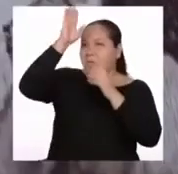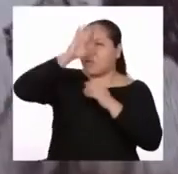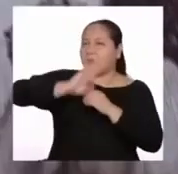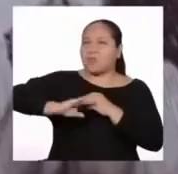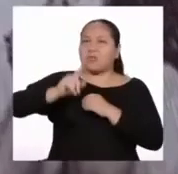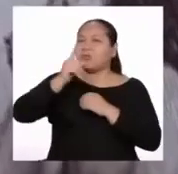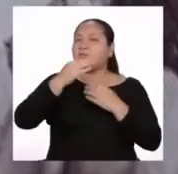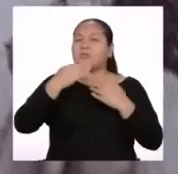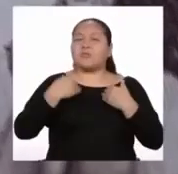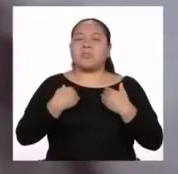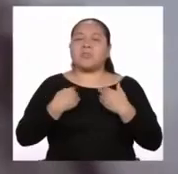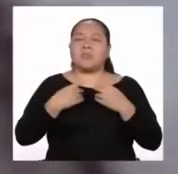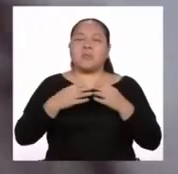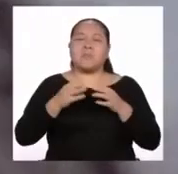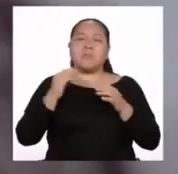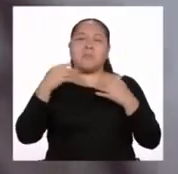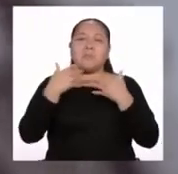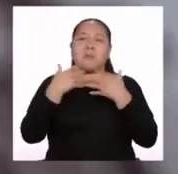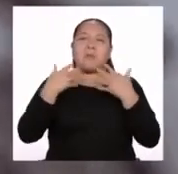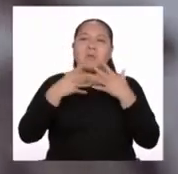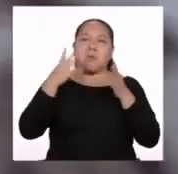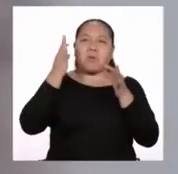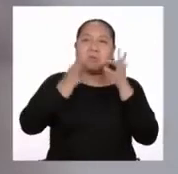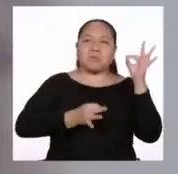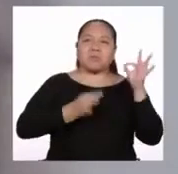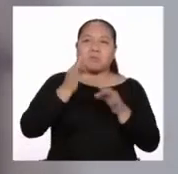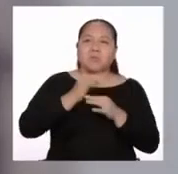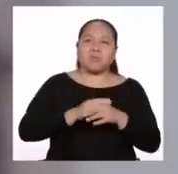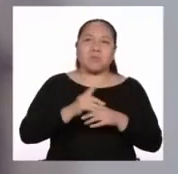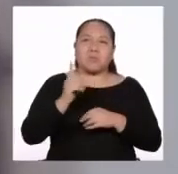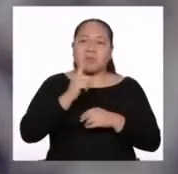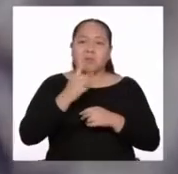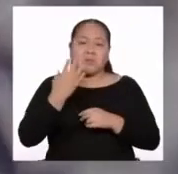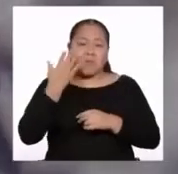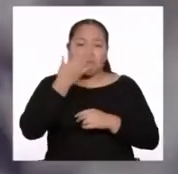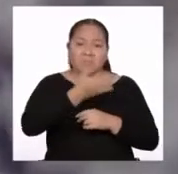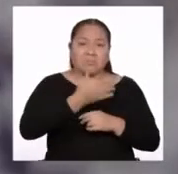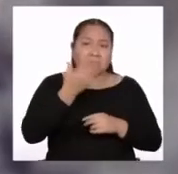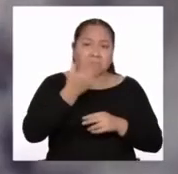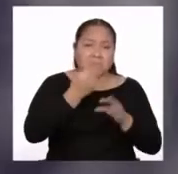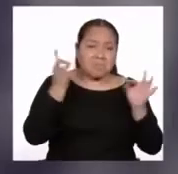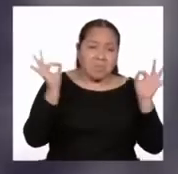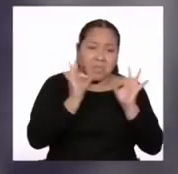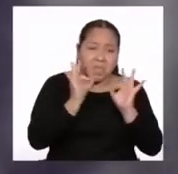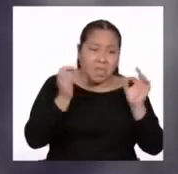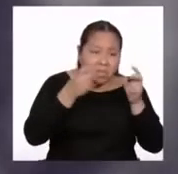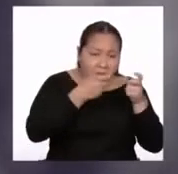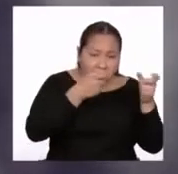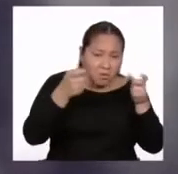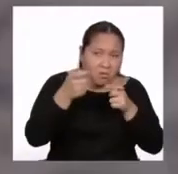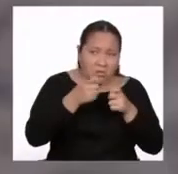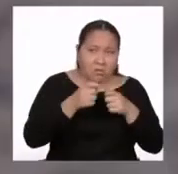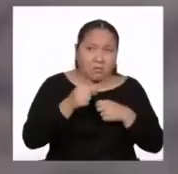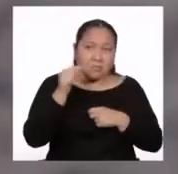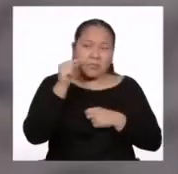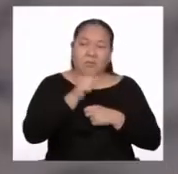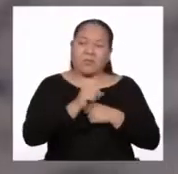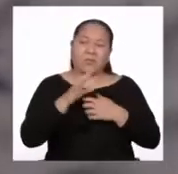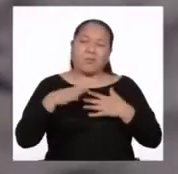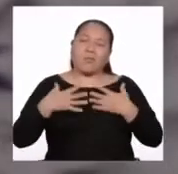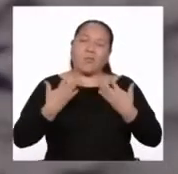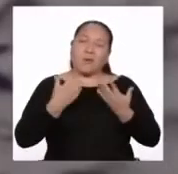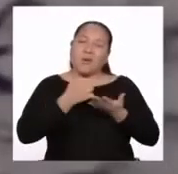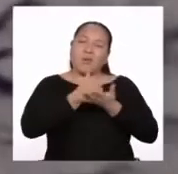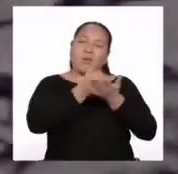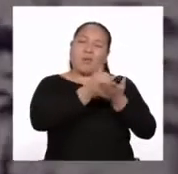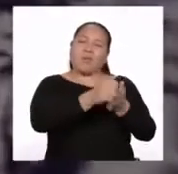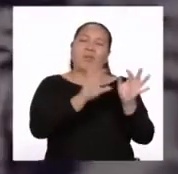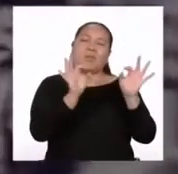porque no tienen residencia ni visita general de cada tercio y año. Y así, no hay remedio.